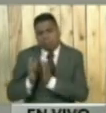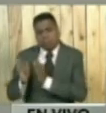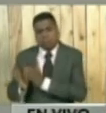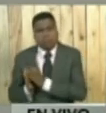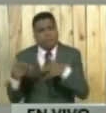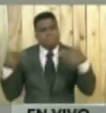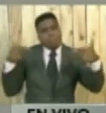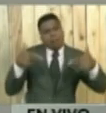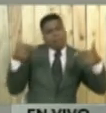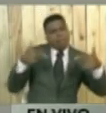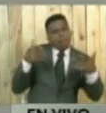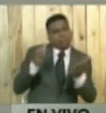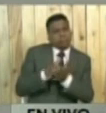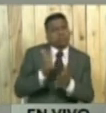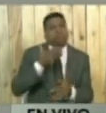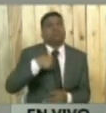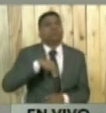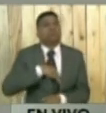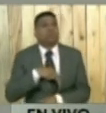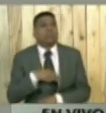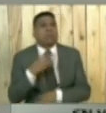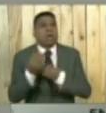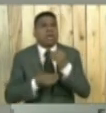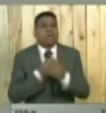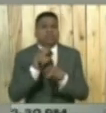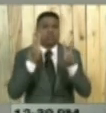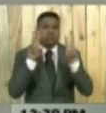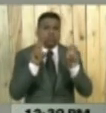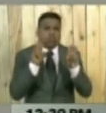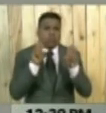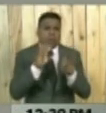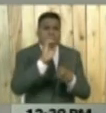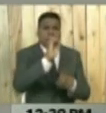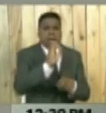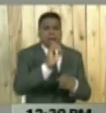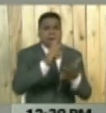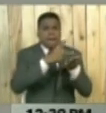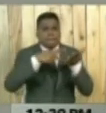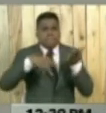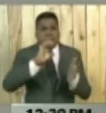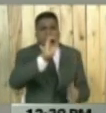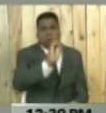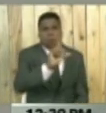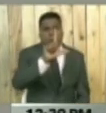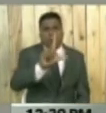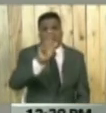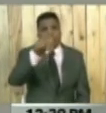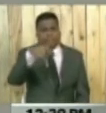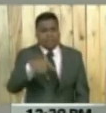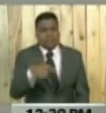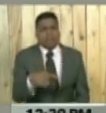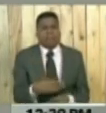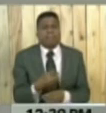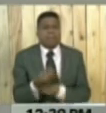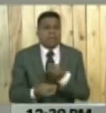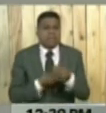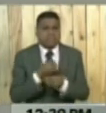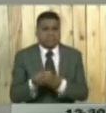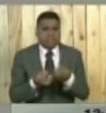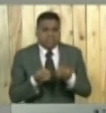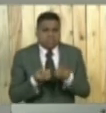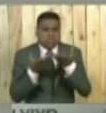hemos organizado una nueva fase de la OLP para seguir garantizando la paz